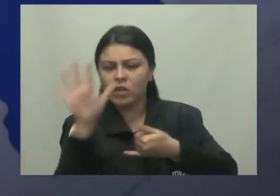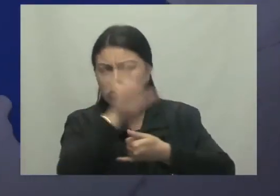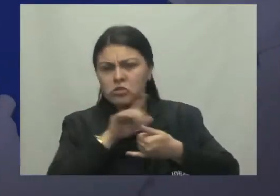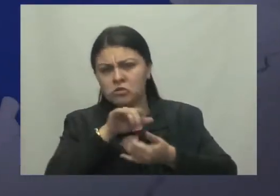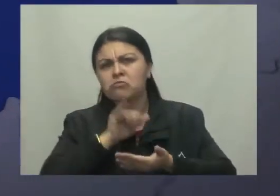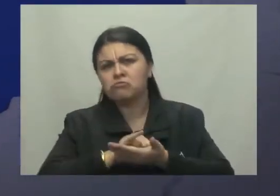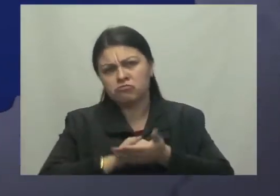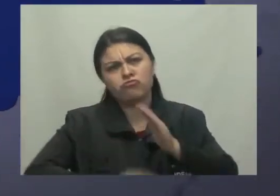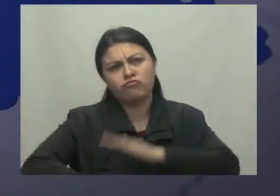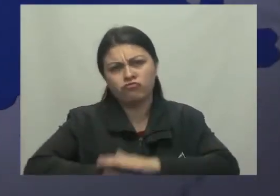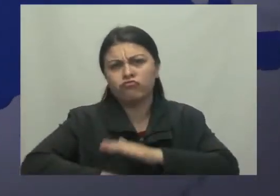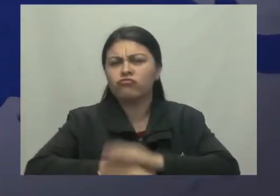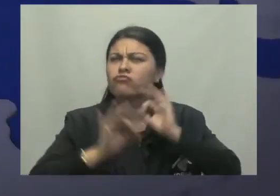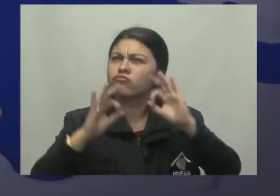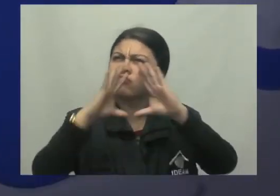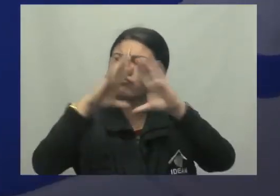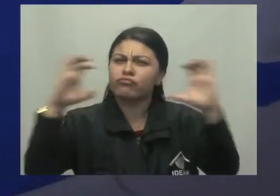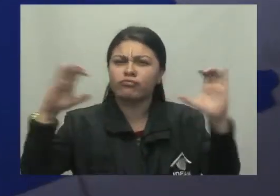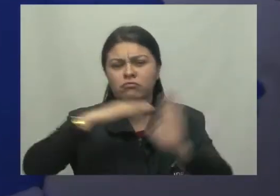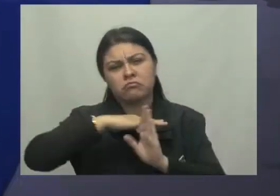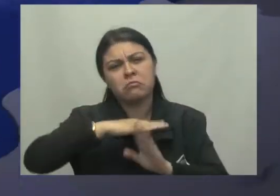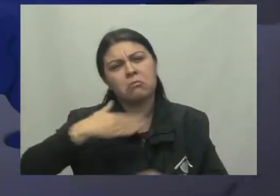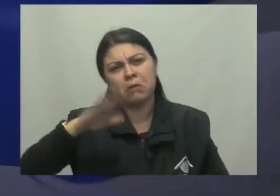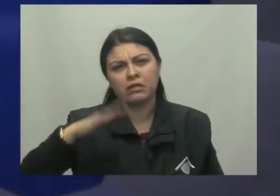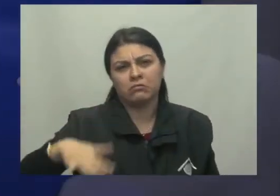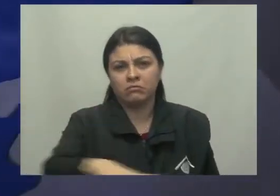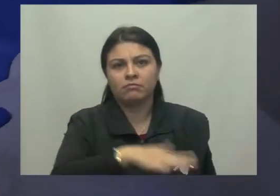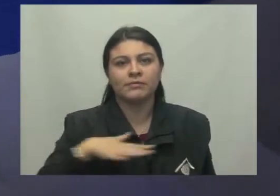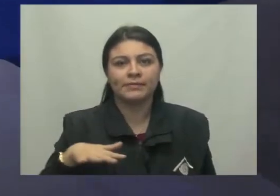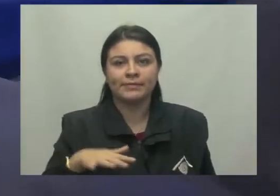tiempo seco con nubosidad parcial en gran parte de la región